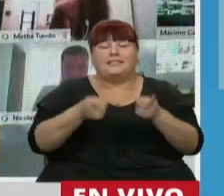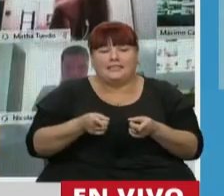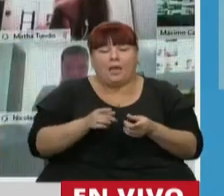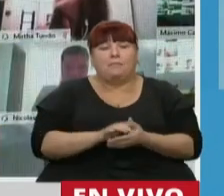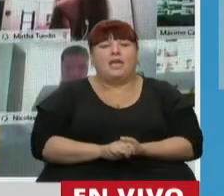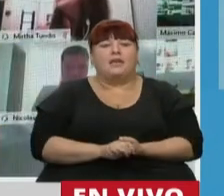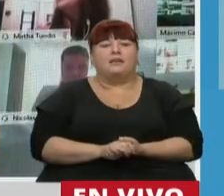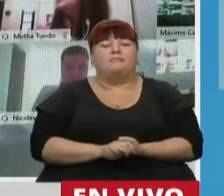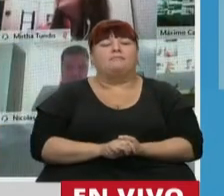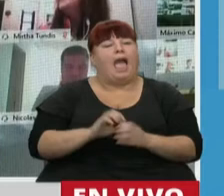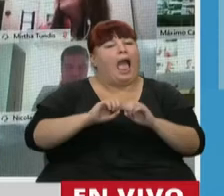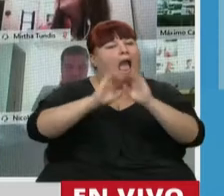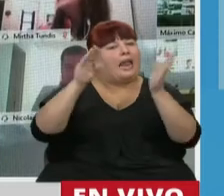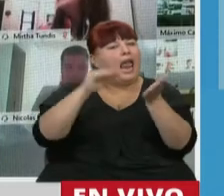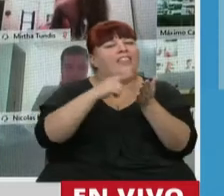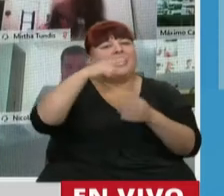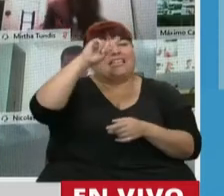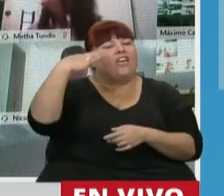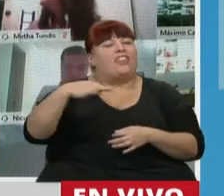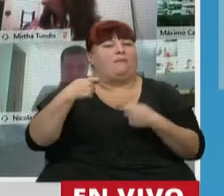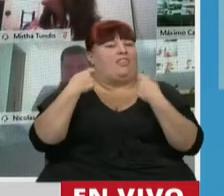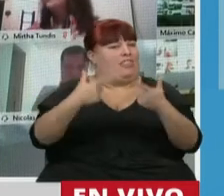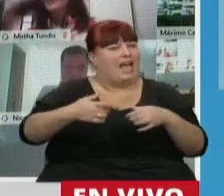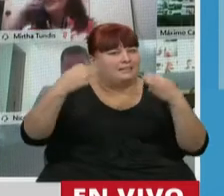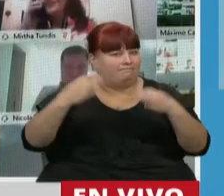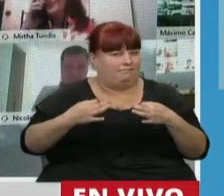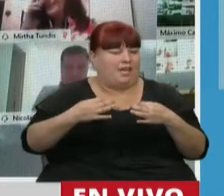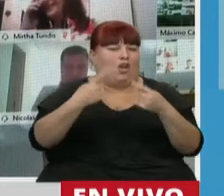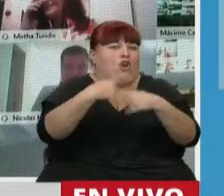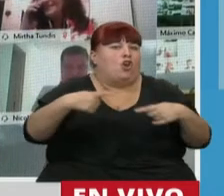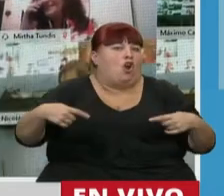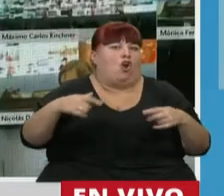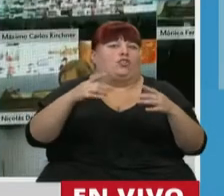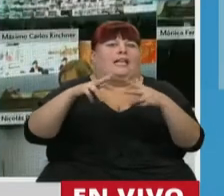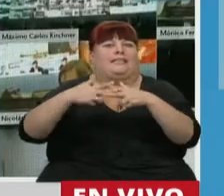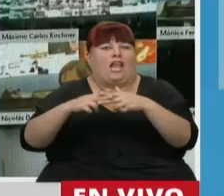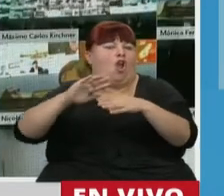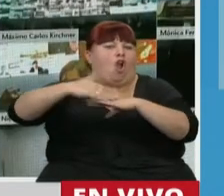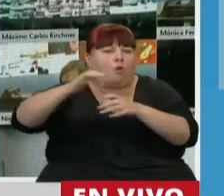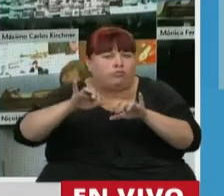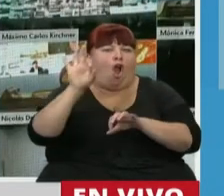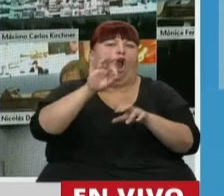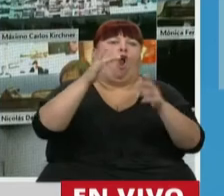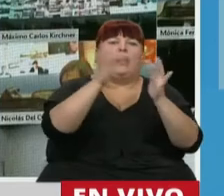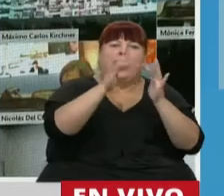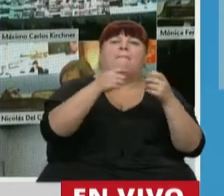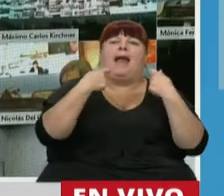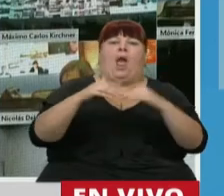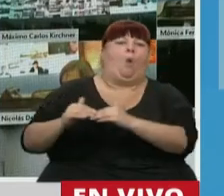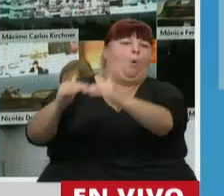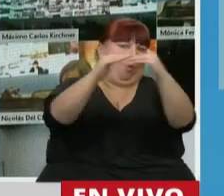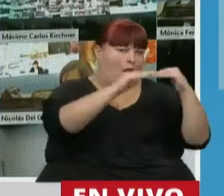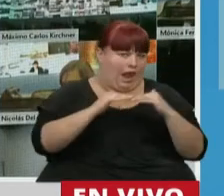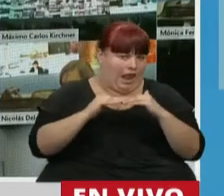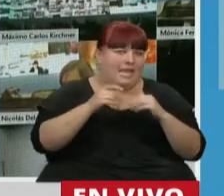dejamos muy en claro que el Estado deberá garantizar aquellos recursos tecnológicos y de conectividad para garantizar la igualdad de